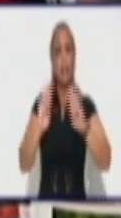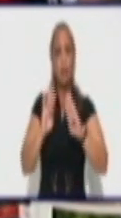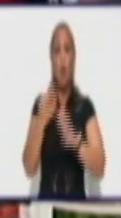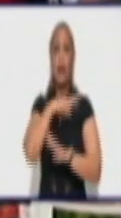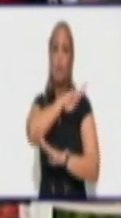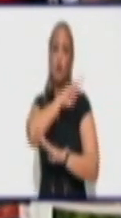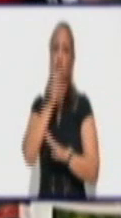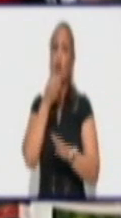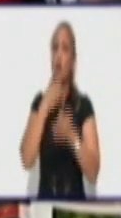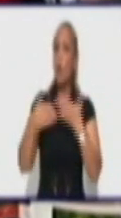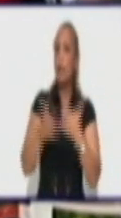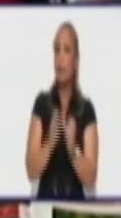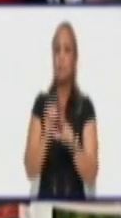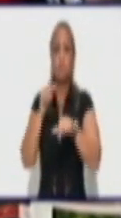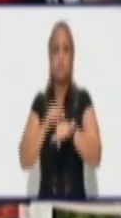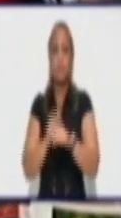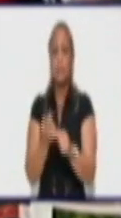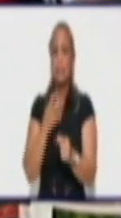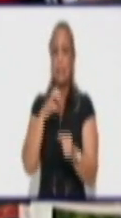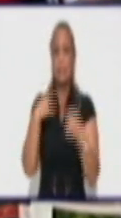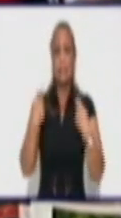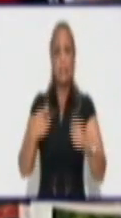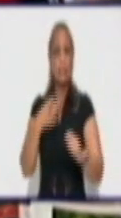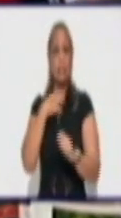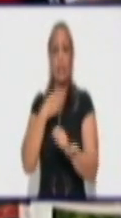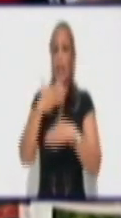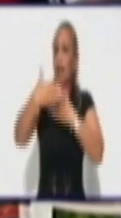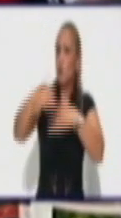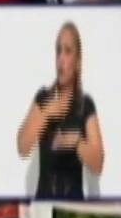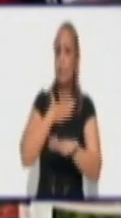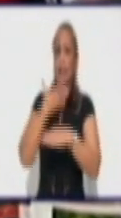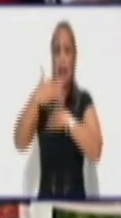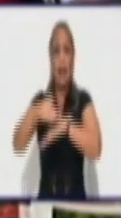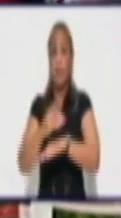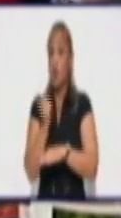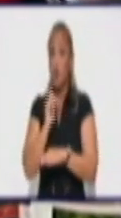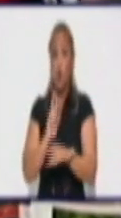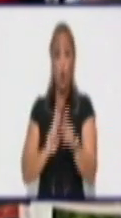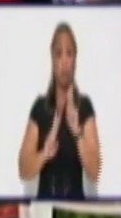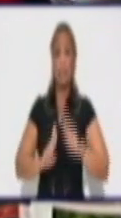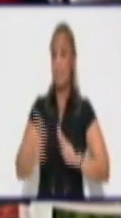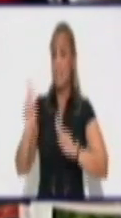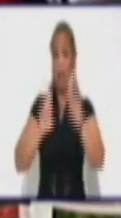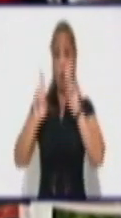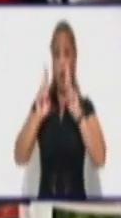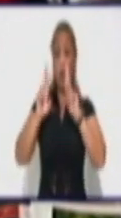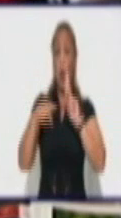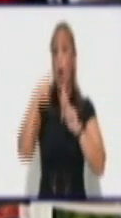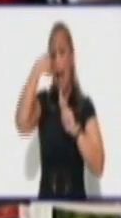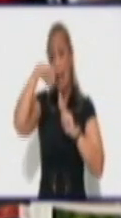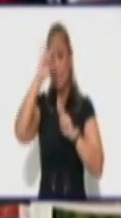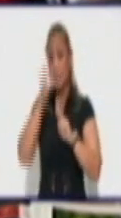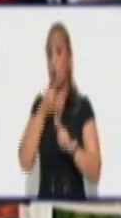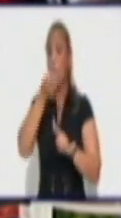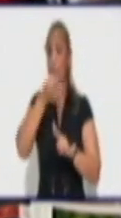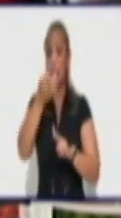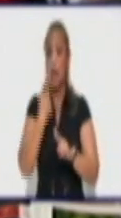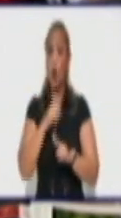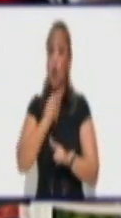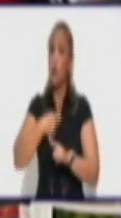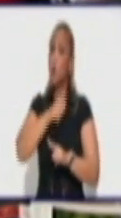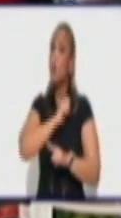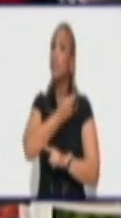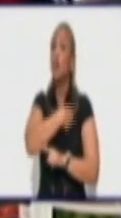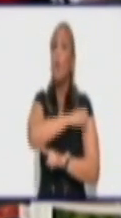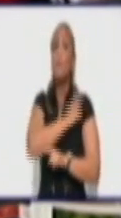se dé, principalmente en nuestras calles. No estamos de acuerdo y así lo ha expresado nuestro pueblo en llamado que han hecho a nuestras organizaciones, que han hecho